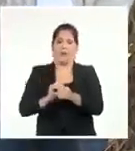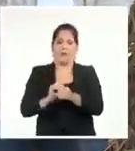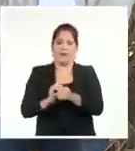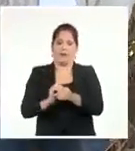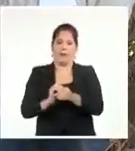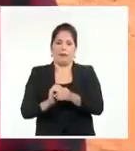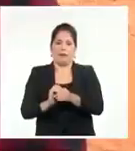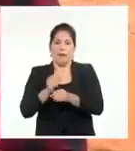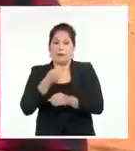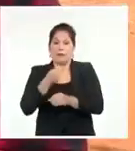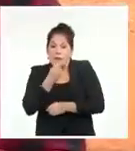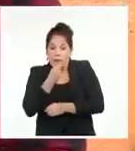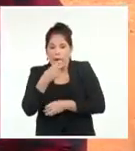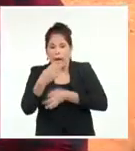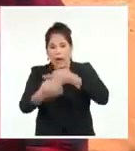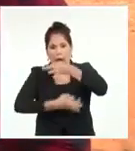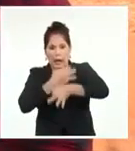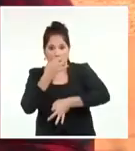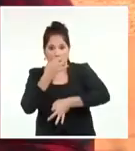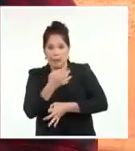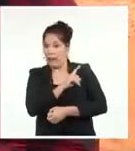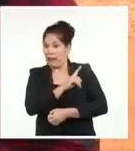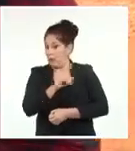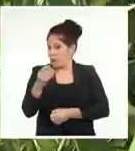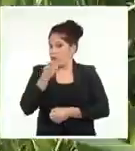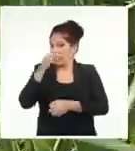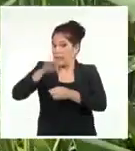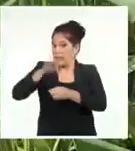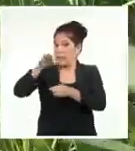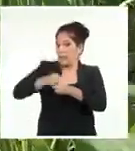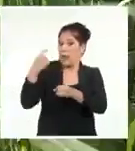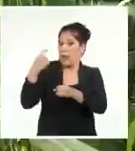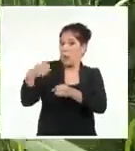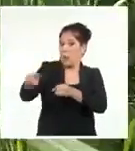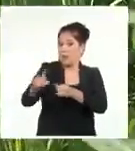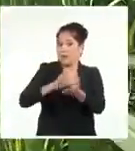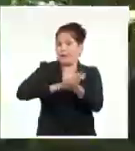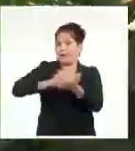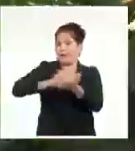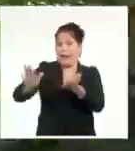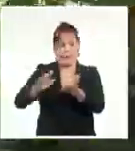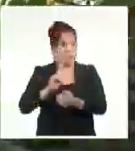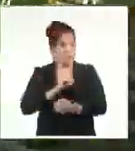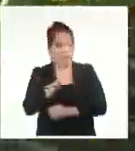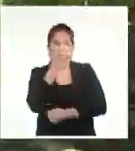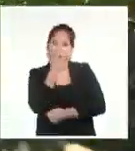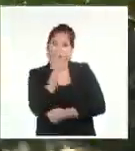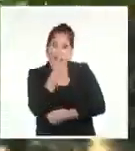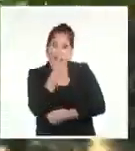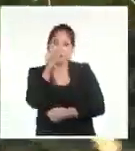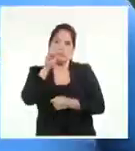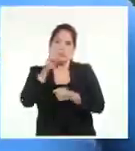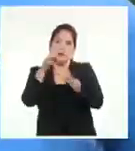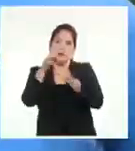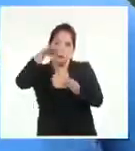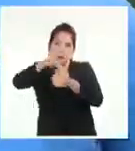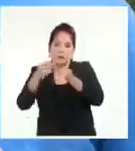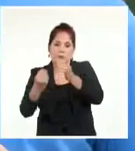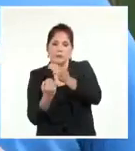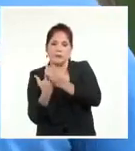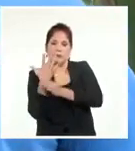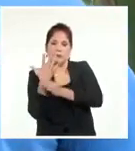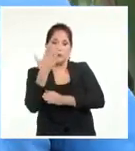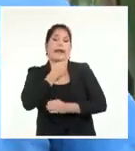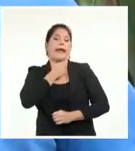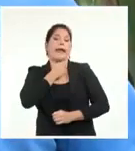productores explican que no solo es sembrar, también es atender el cultivo. Si por